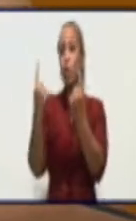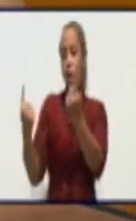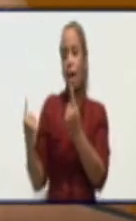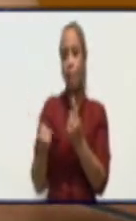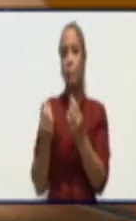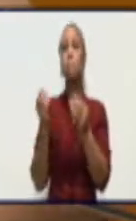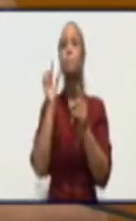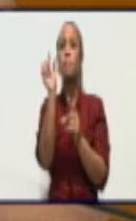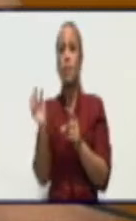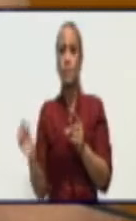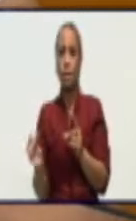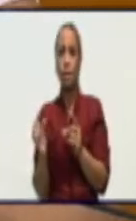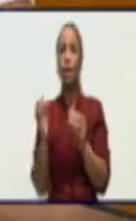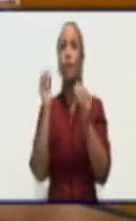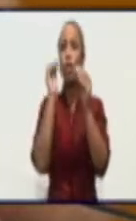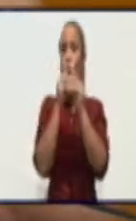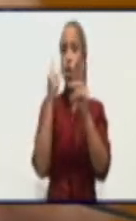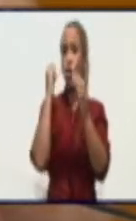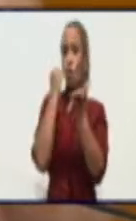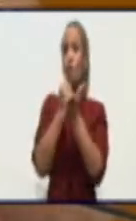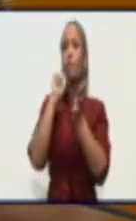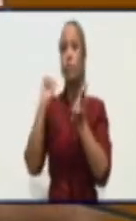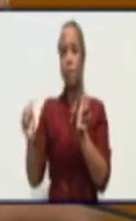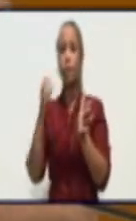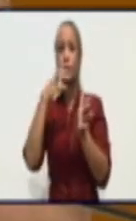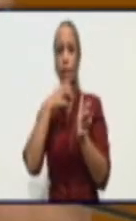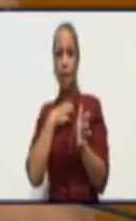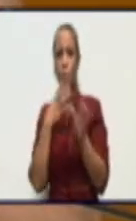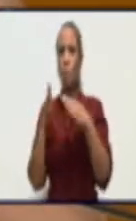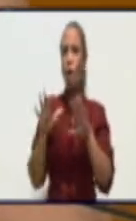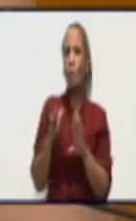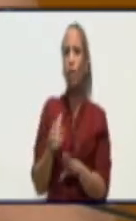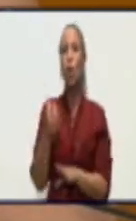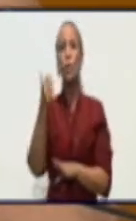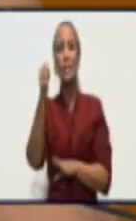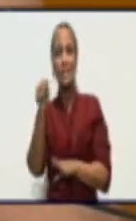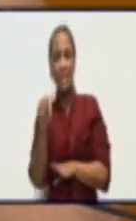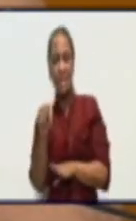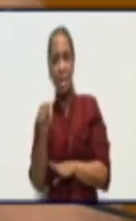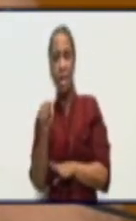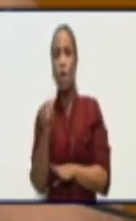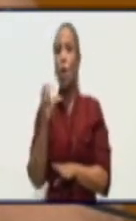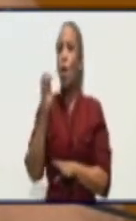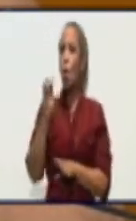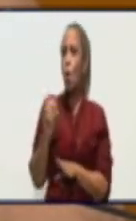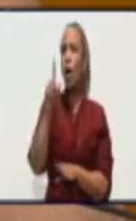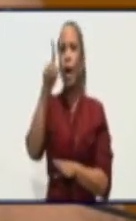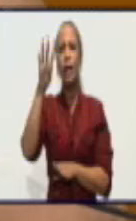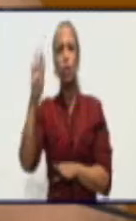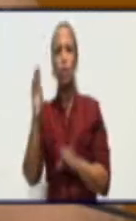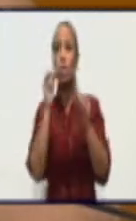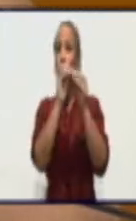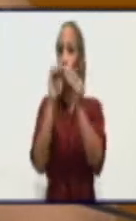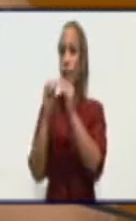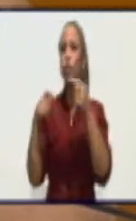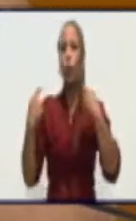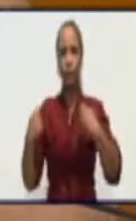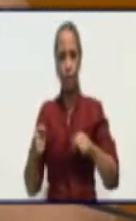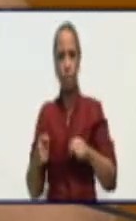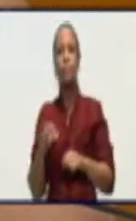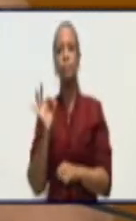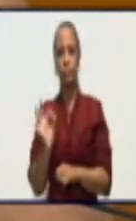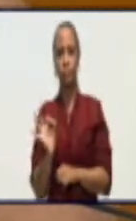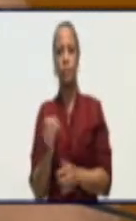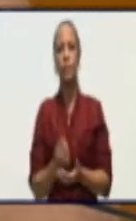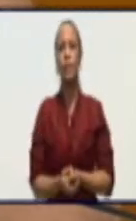nosotros tenemos un promedio de 10 a 14 contactos que deben salir y hoy no nos está pasando eso. Y entonces eso es una